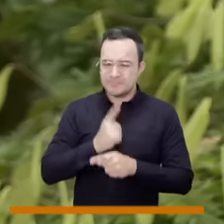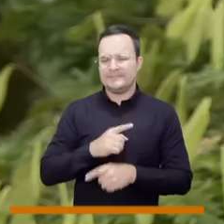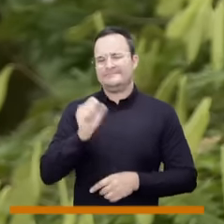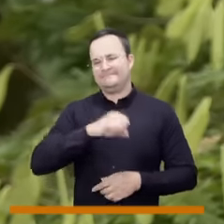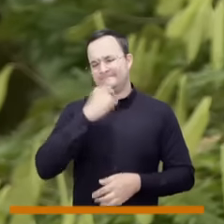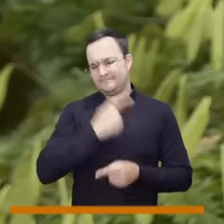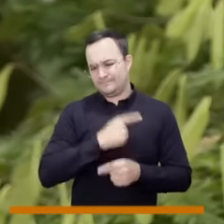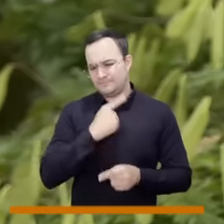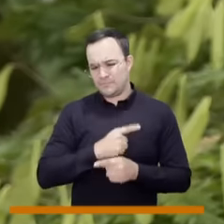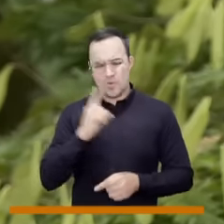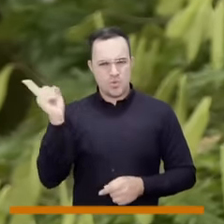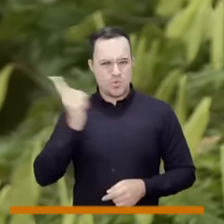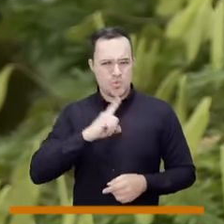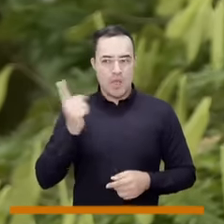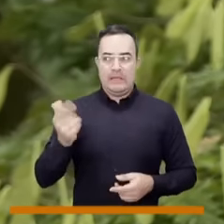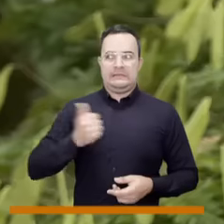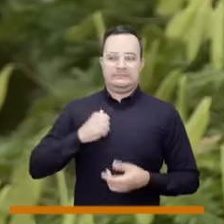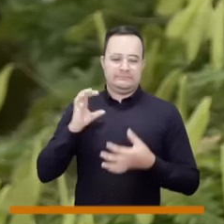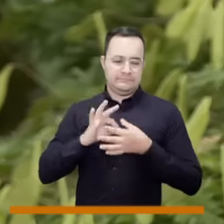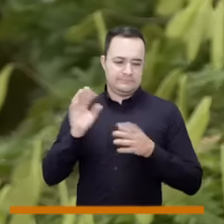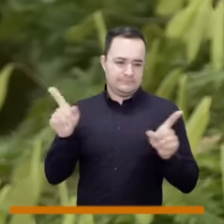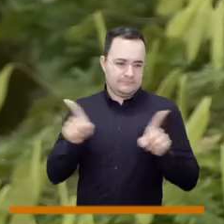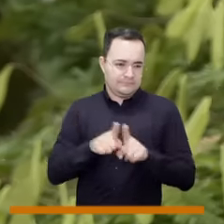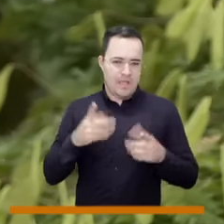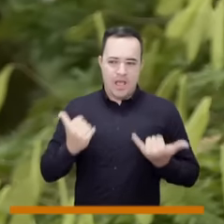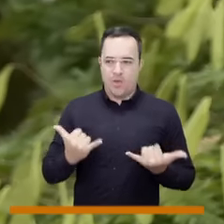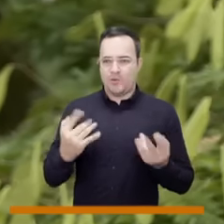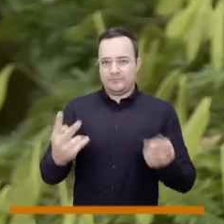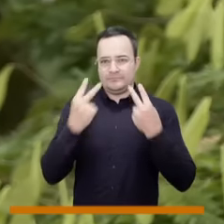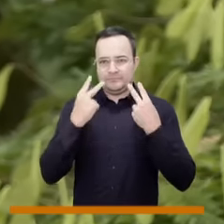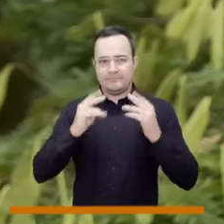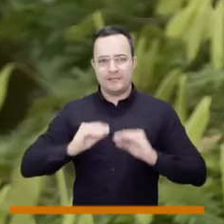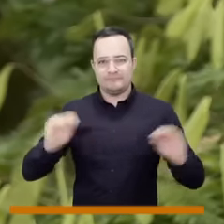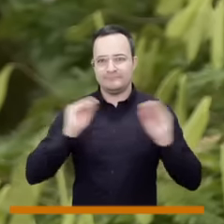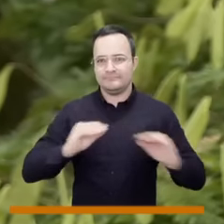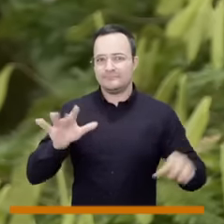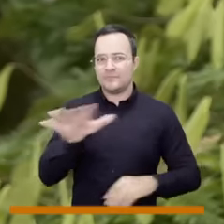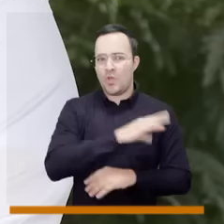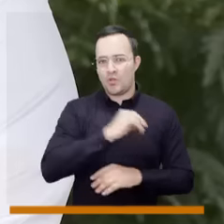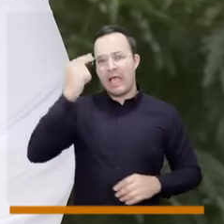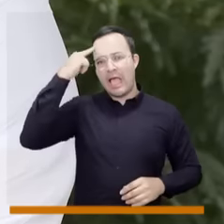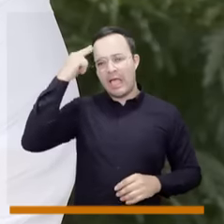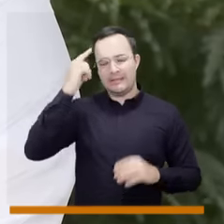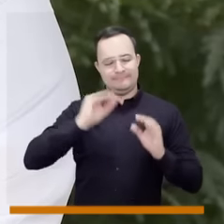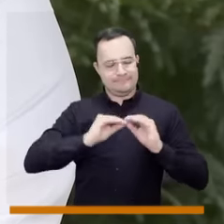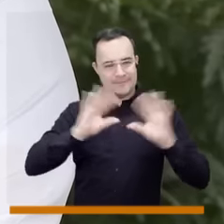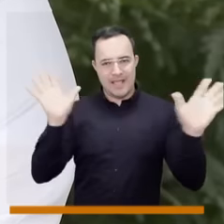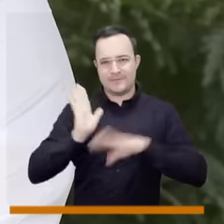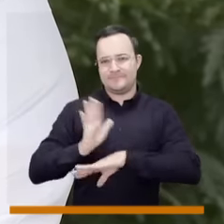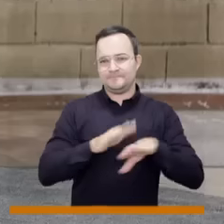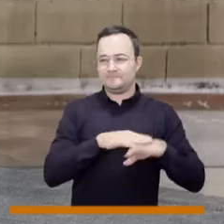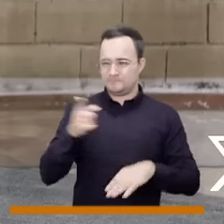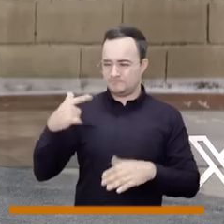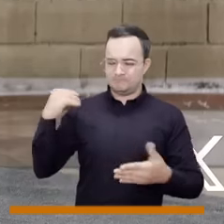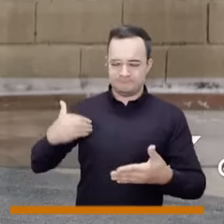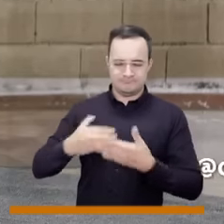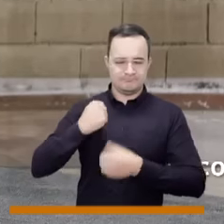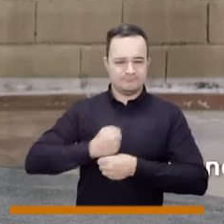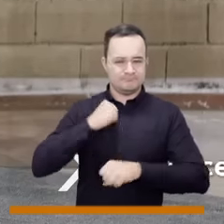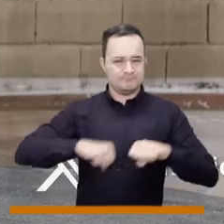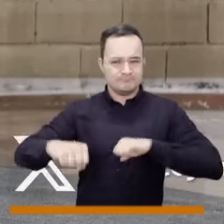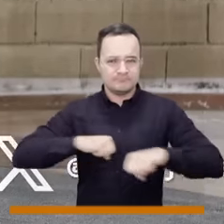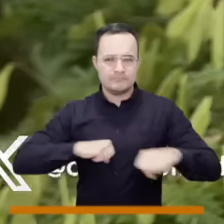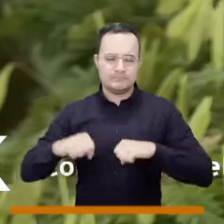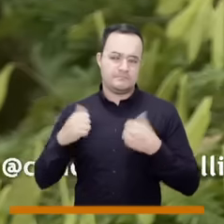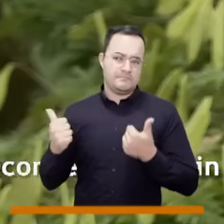se puede hacer para que aprovechemos este espacio para un poco de pedagogía, no solo la electoral sino también esta que es parte de esa agenda que